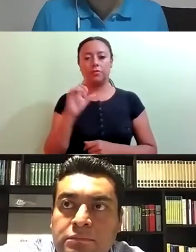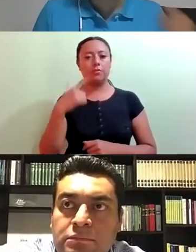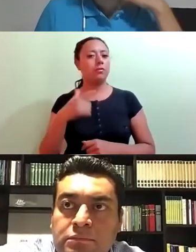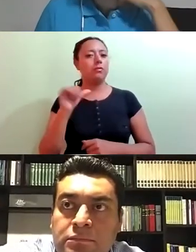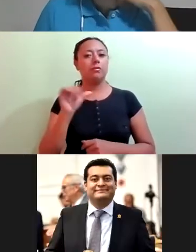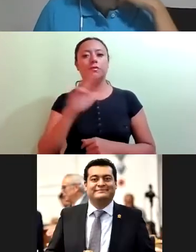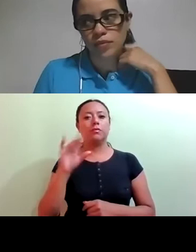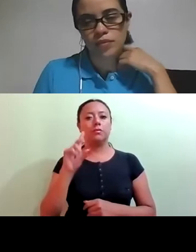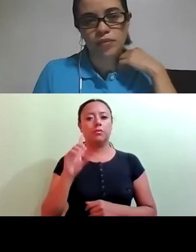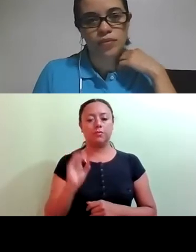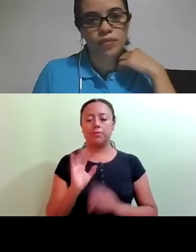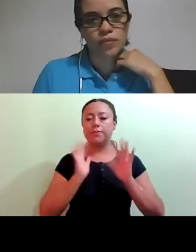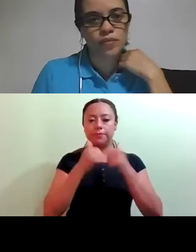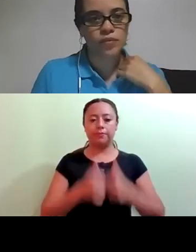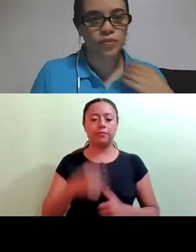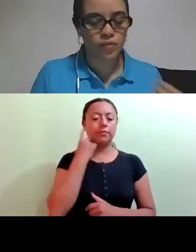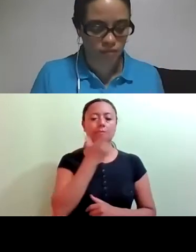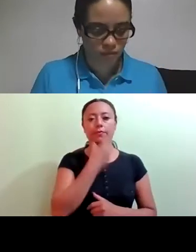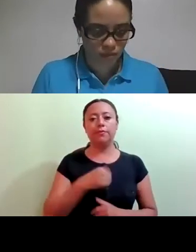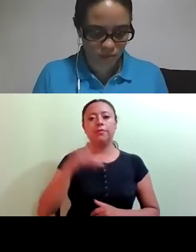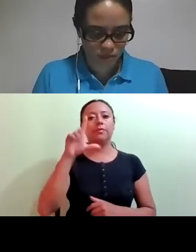Gracias. Diputado Víctor Hugo Lobo Román.